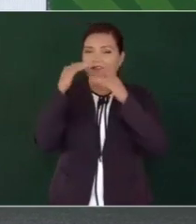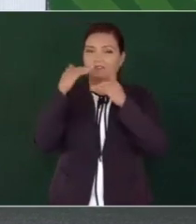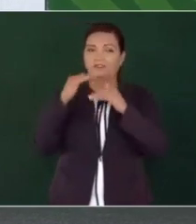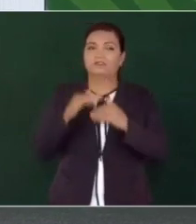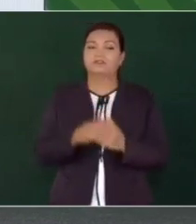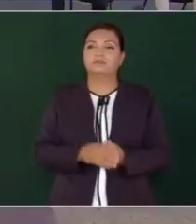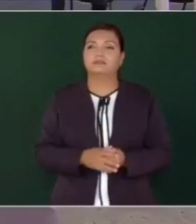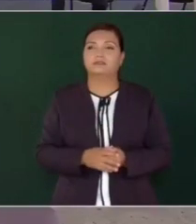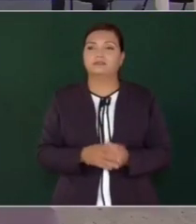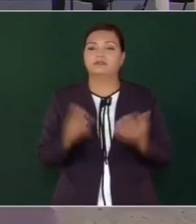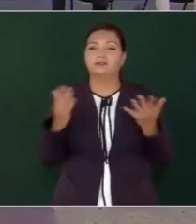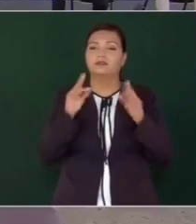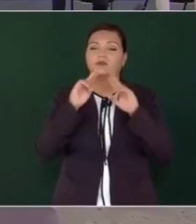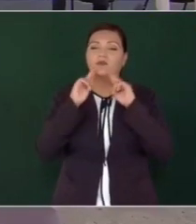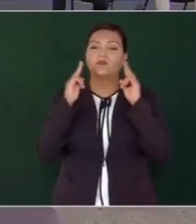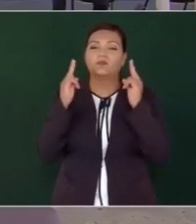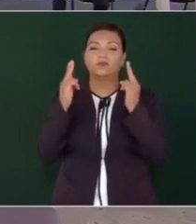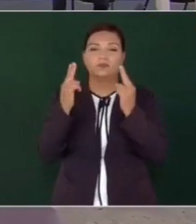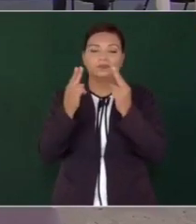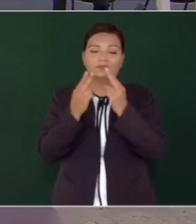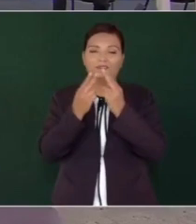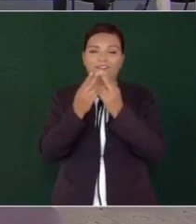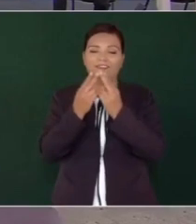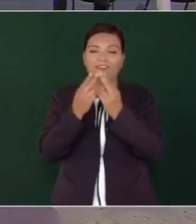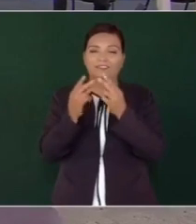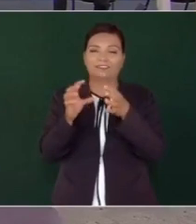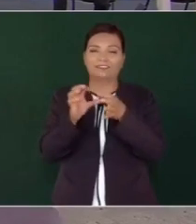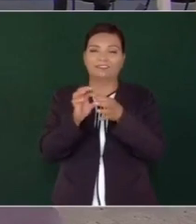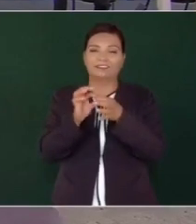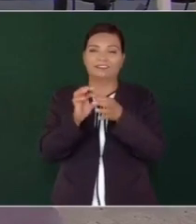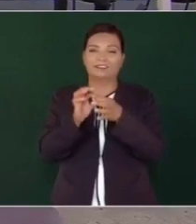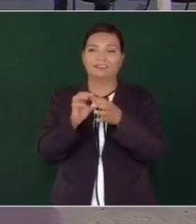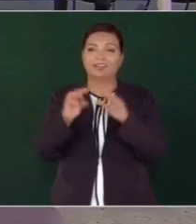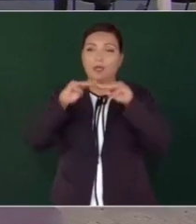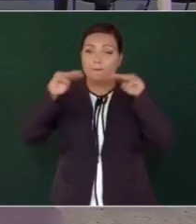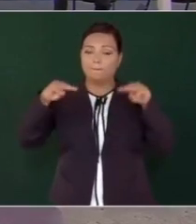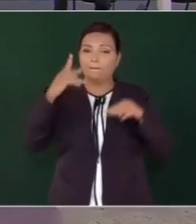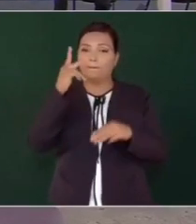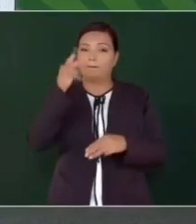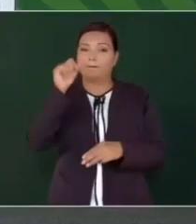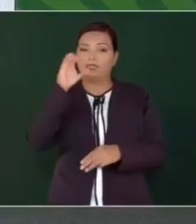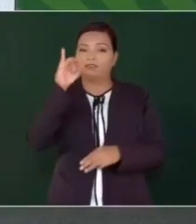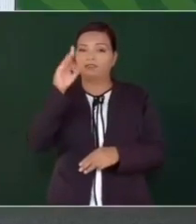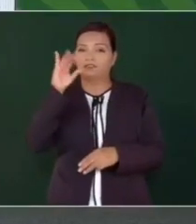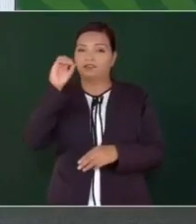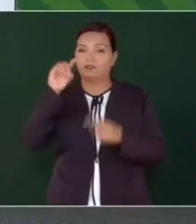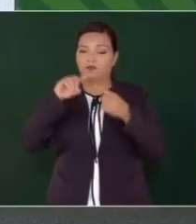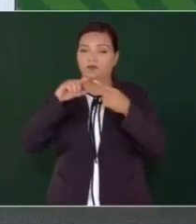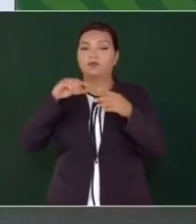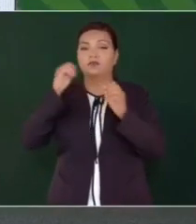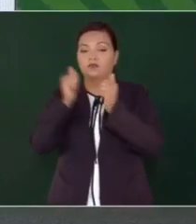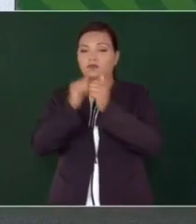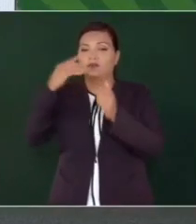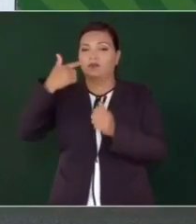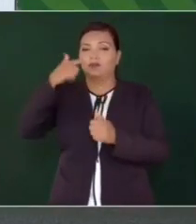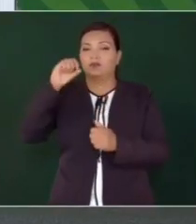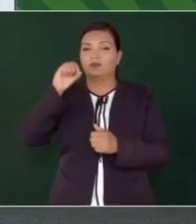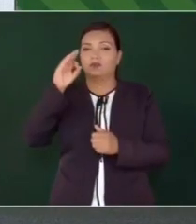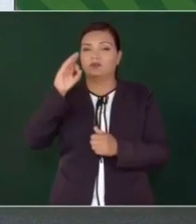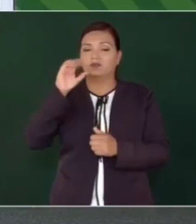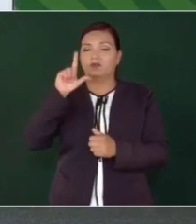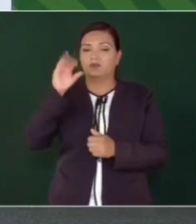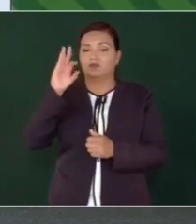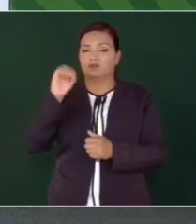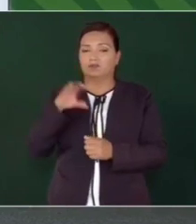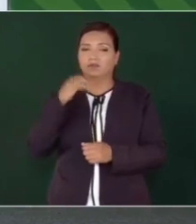unir el Pacífico con el Golfo. Estamos hablando